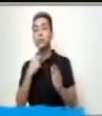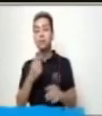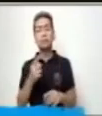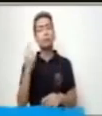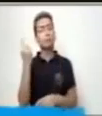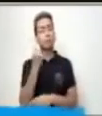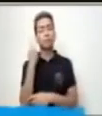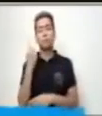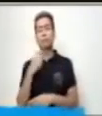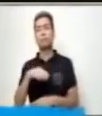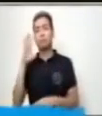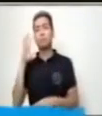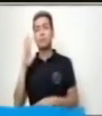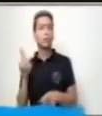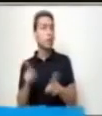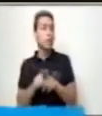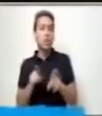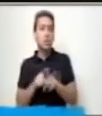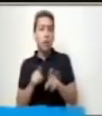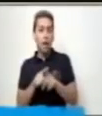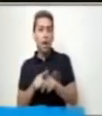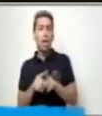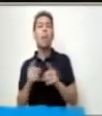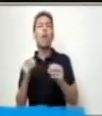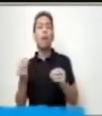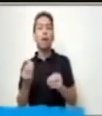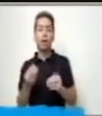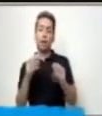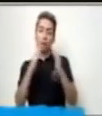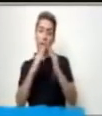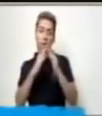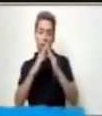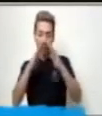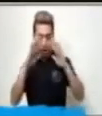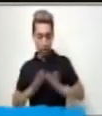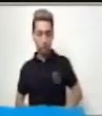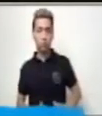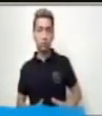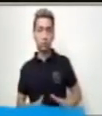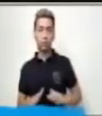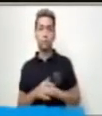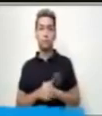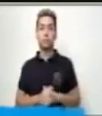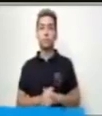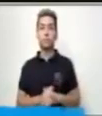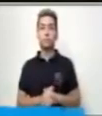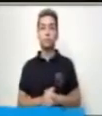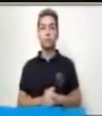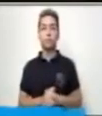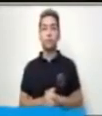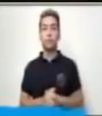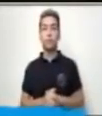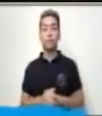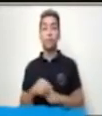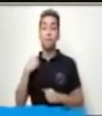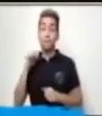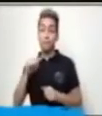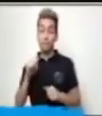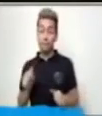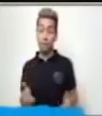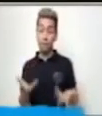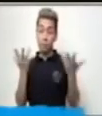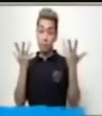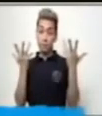tan importante como la anterior. Quédate en casa. El desarrollo del tema que a